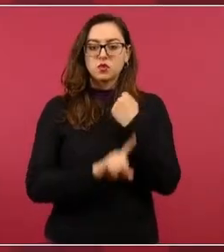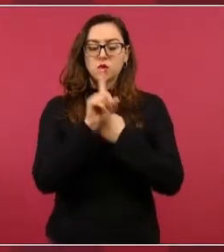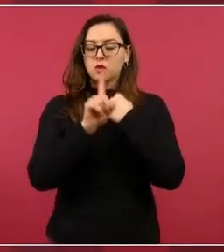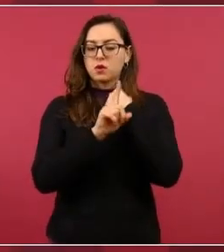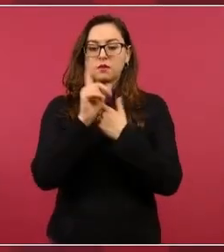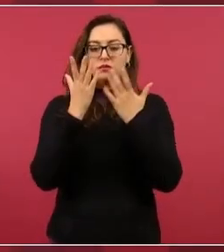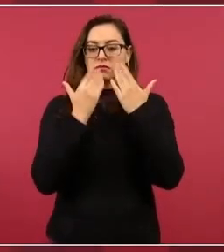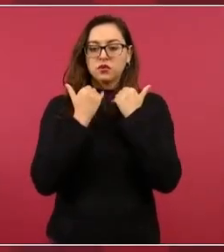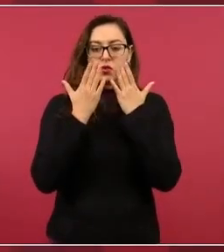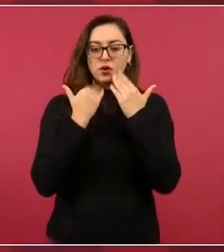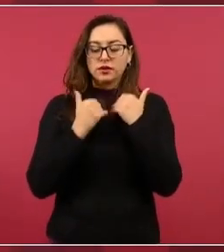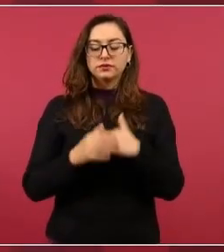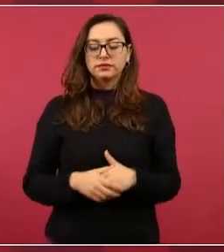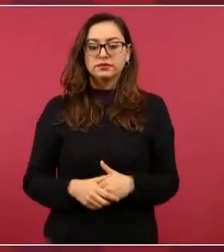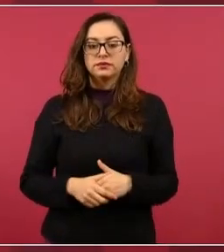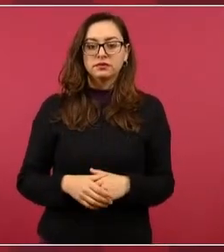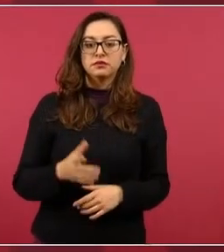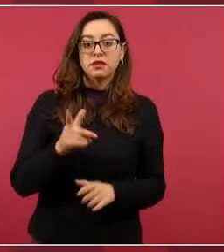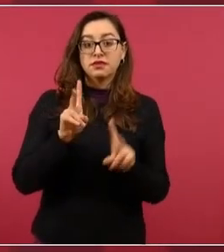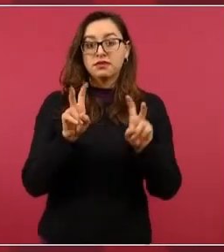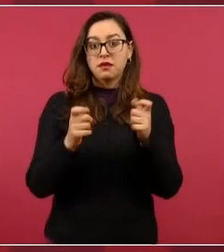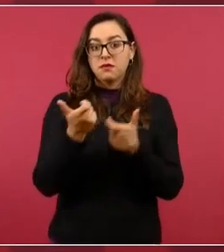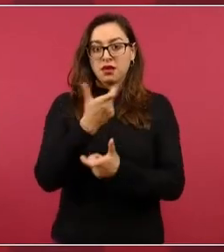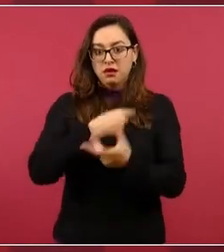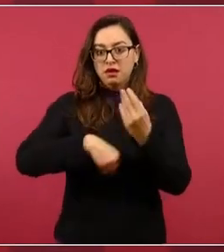financiero. Estamos muy bien.